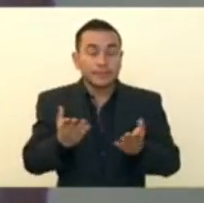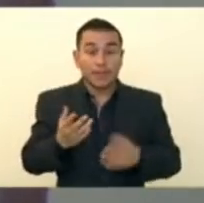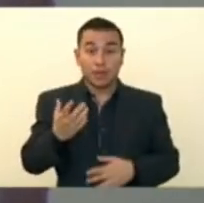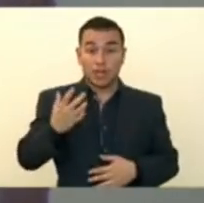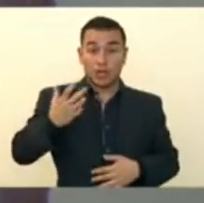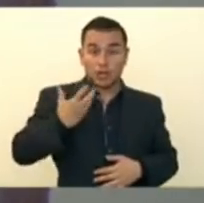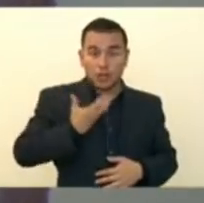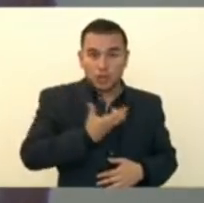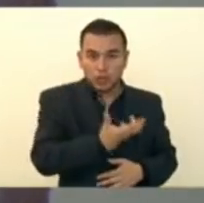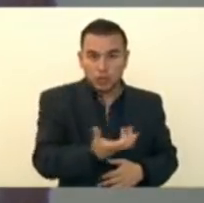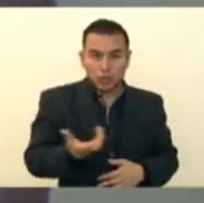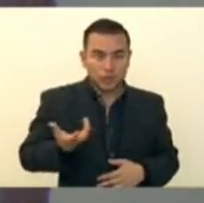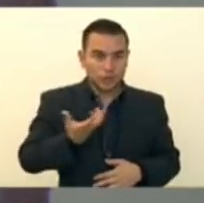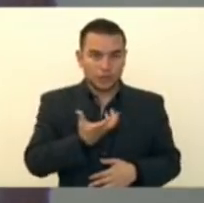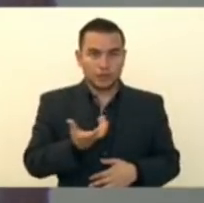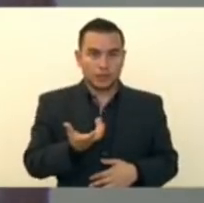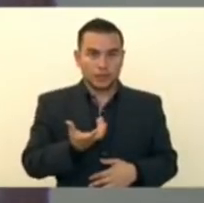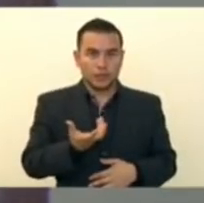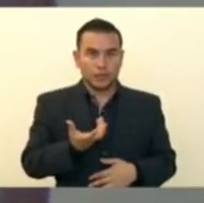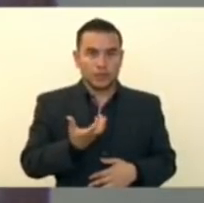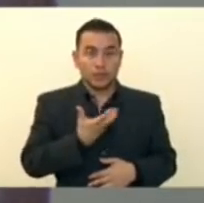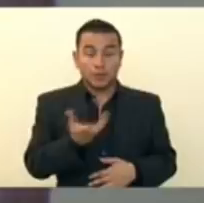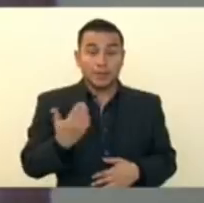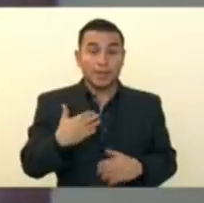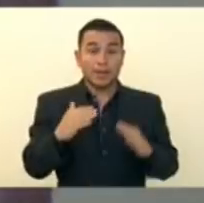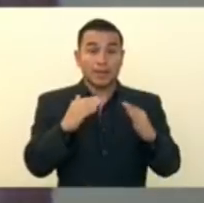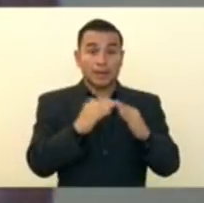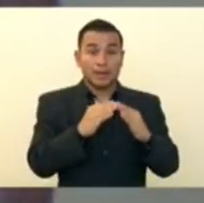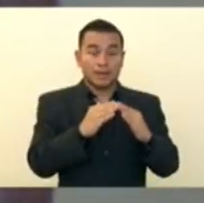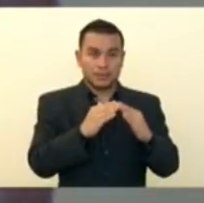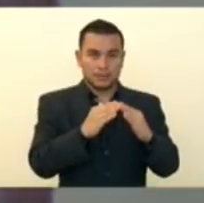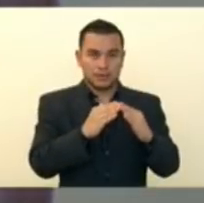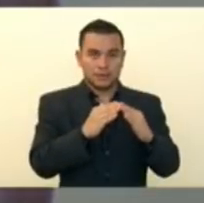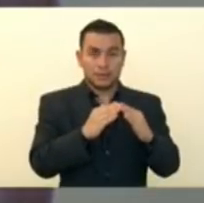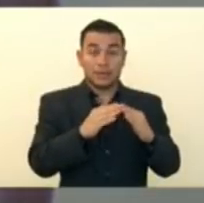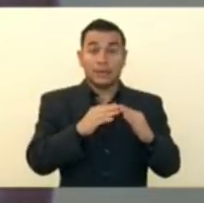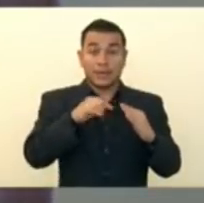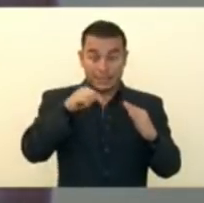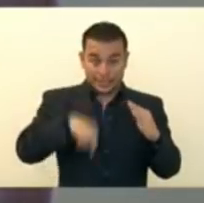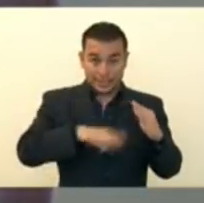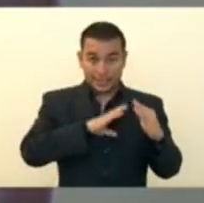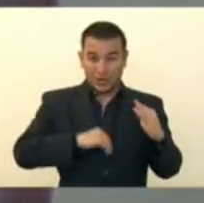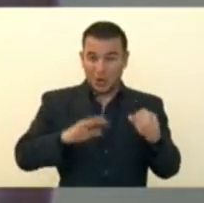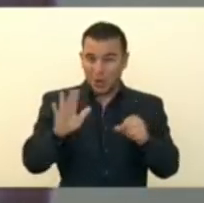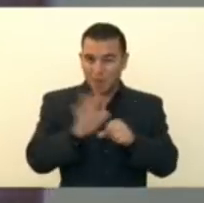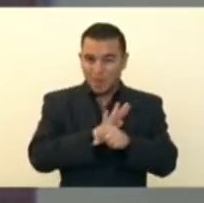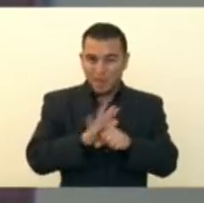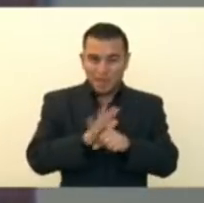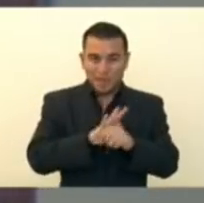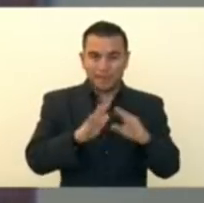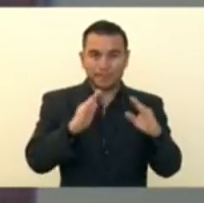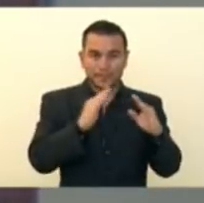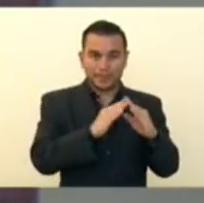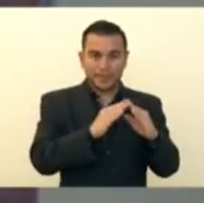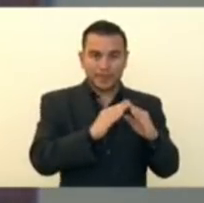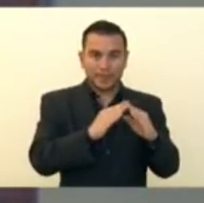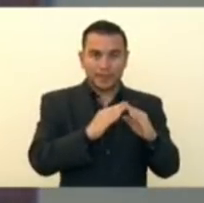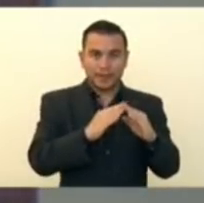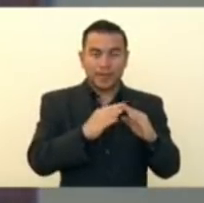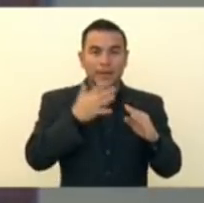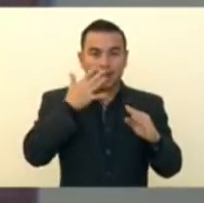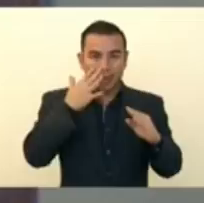los hogares, a todas las viviendas en El Salvador que consumen abajo de